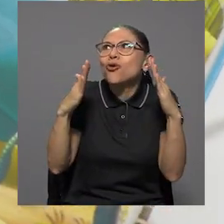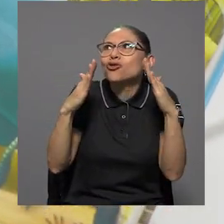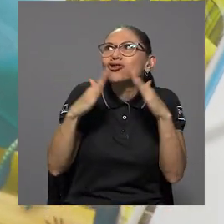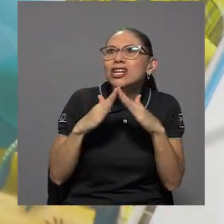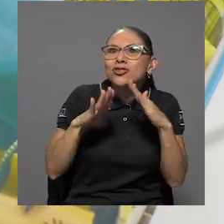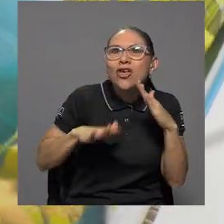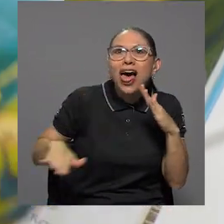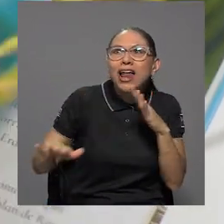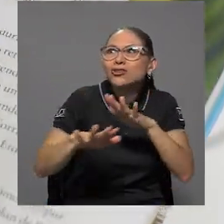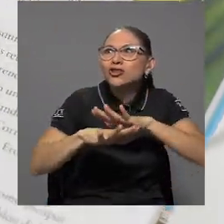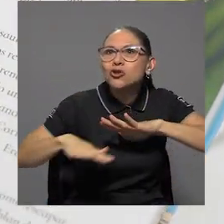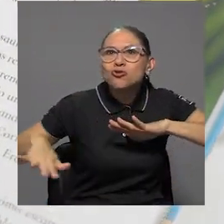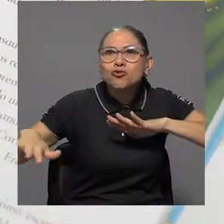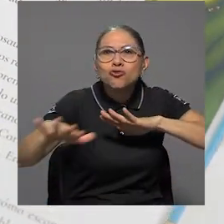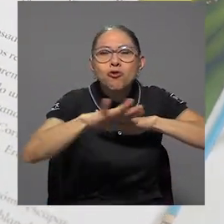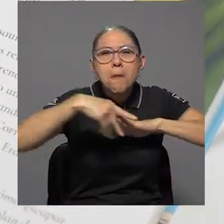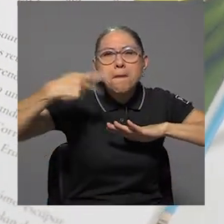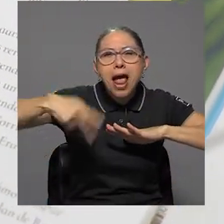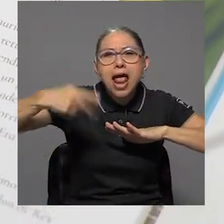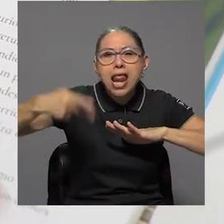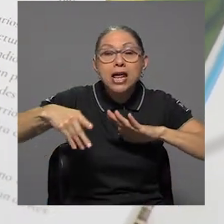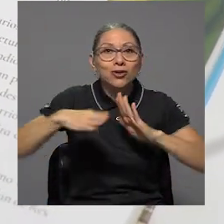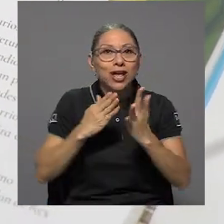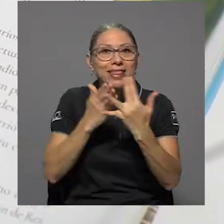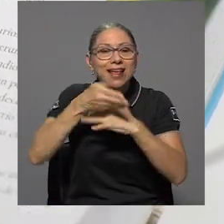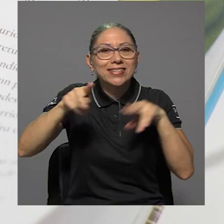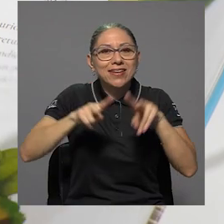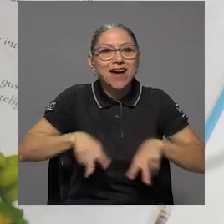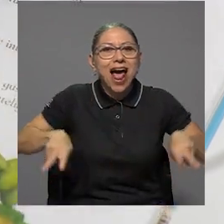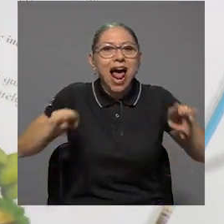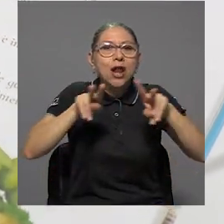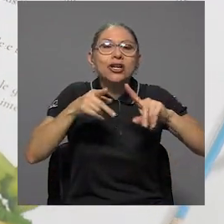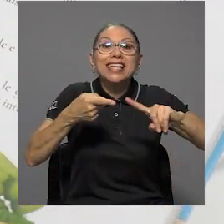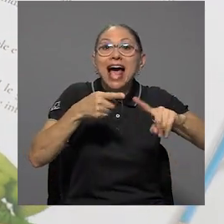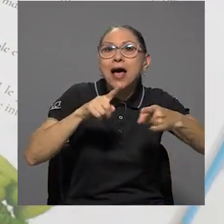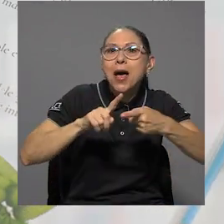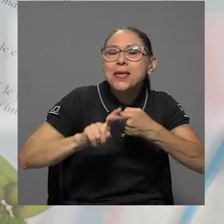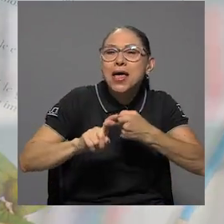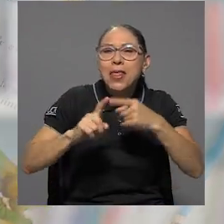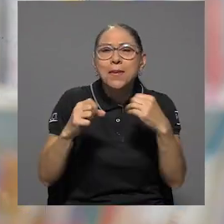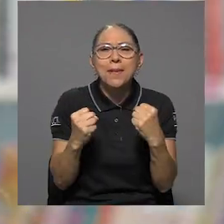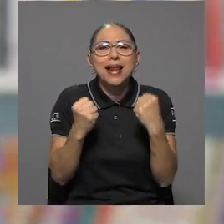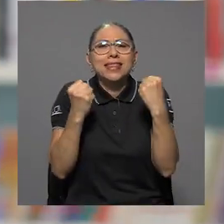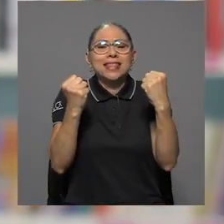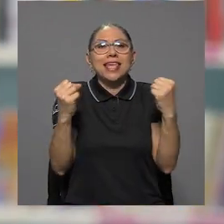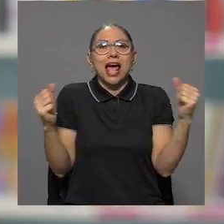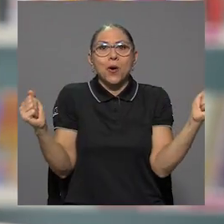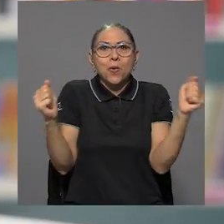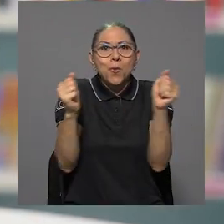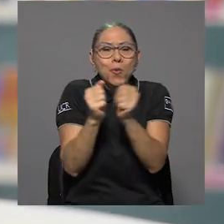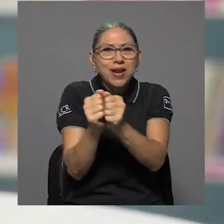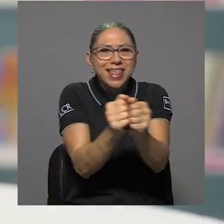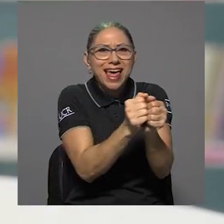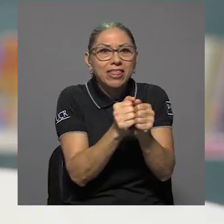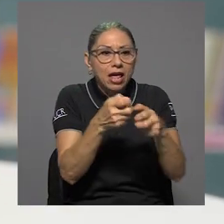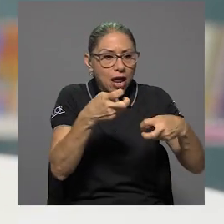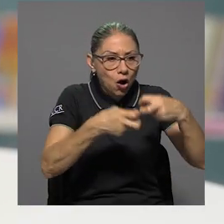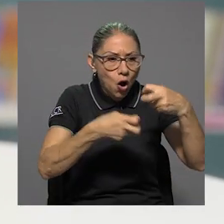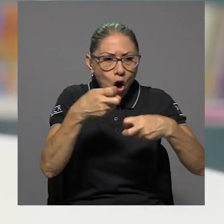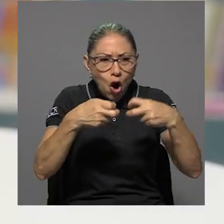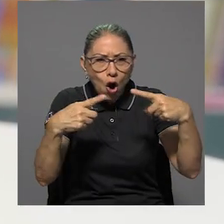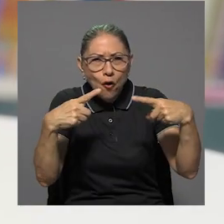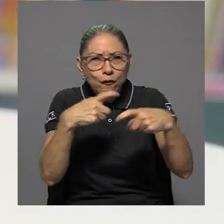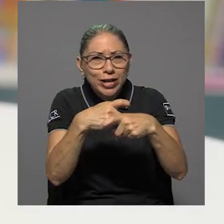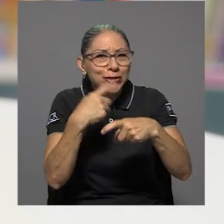de peligros, a través de valores como la amistad, la valentía, la unidad y cómo el conflicto es siempre una